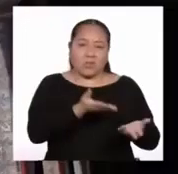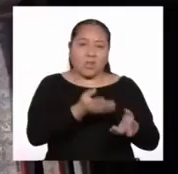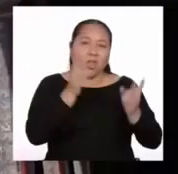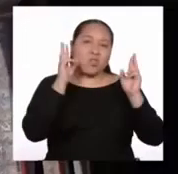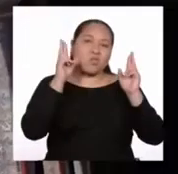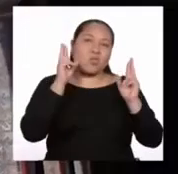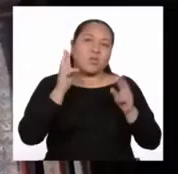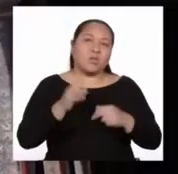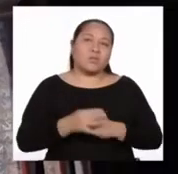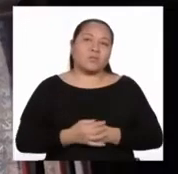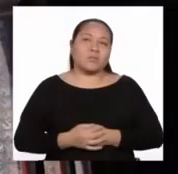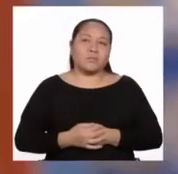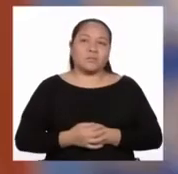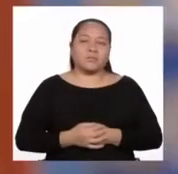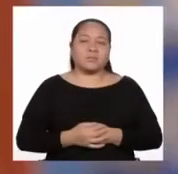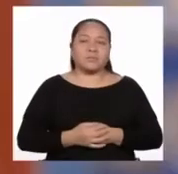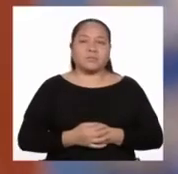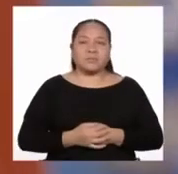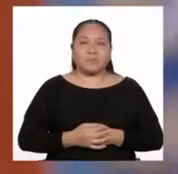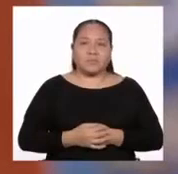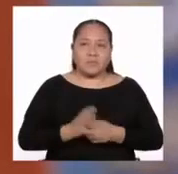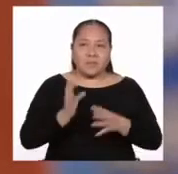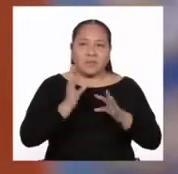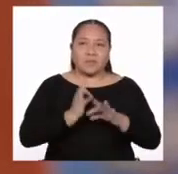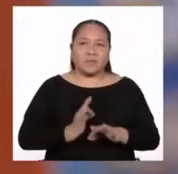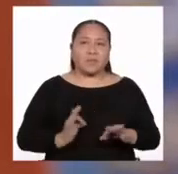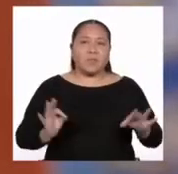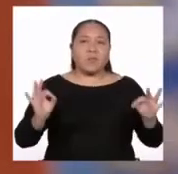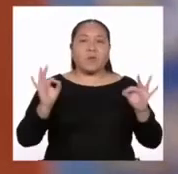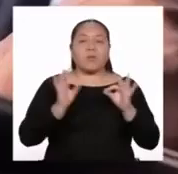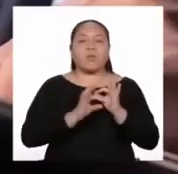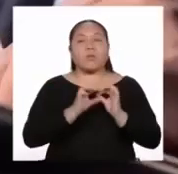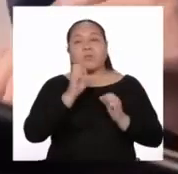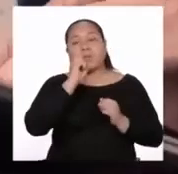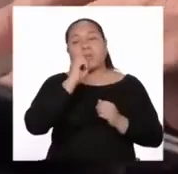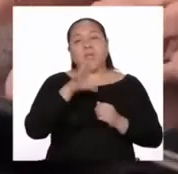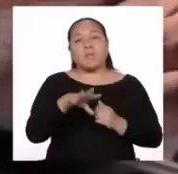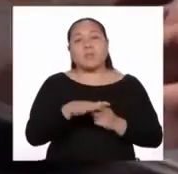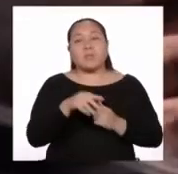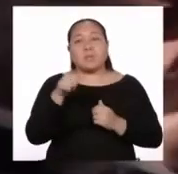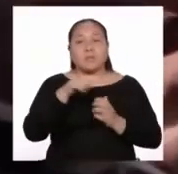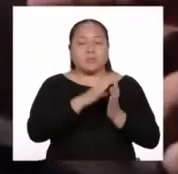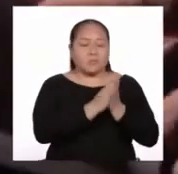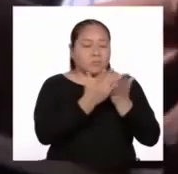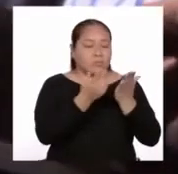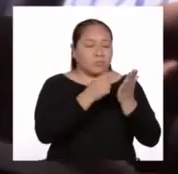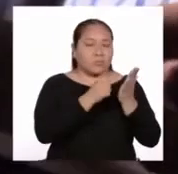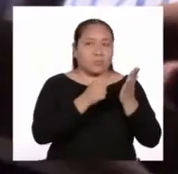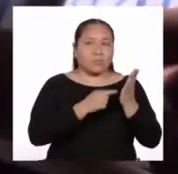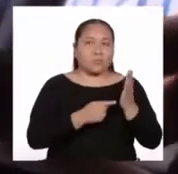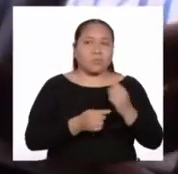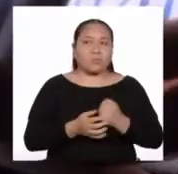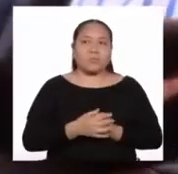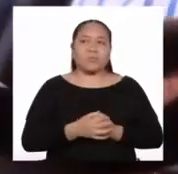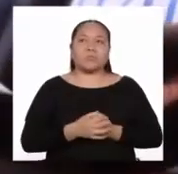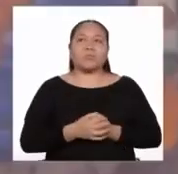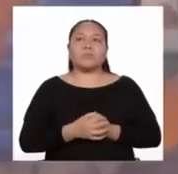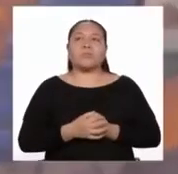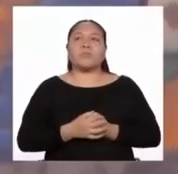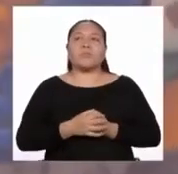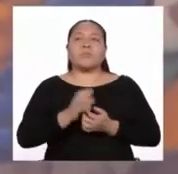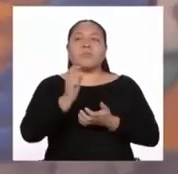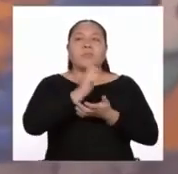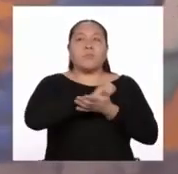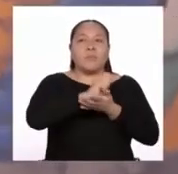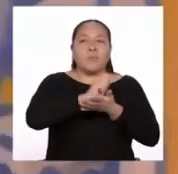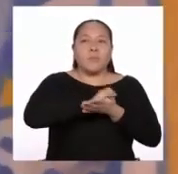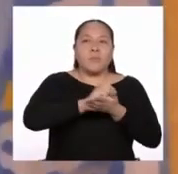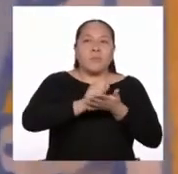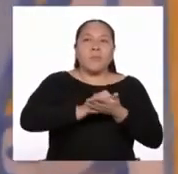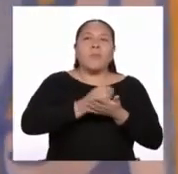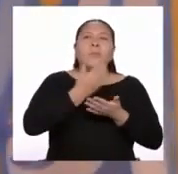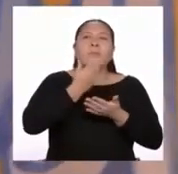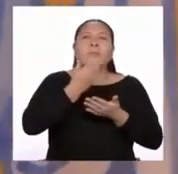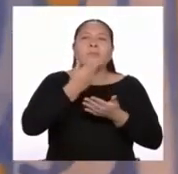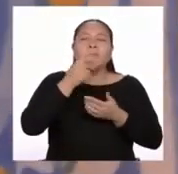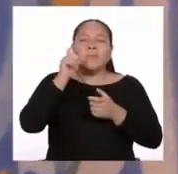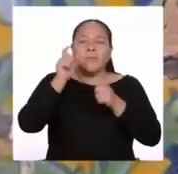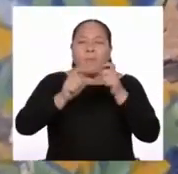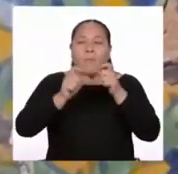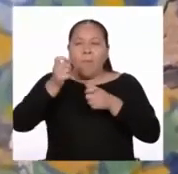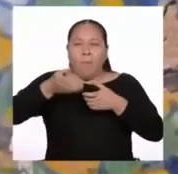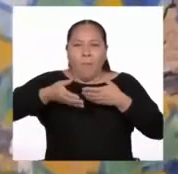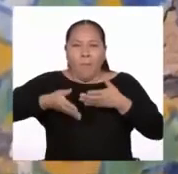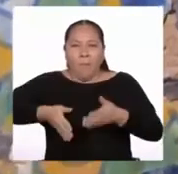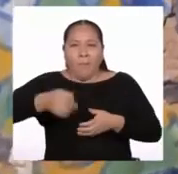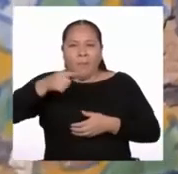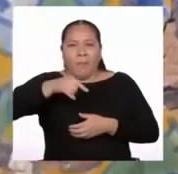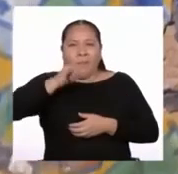Es importante porque es una obra muy temprana escrita por un indígena. Es